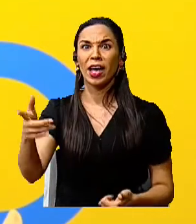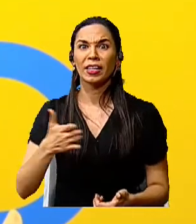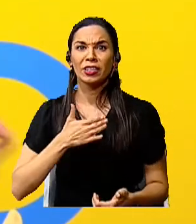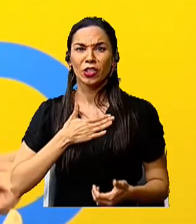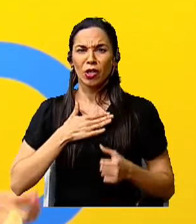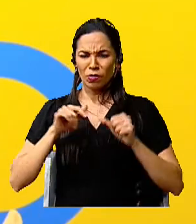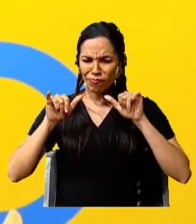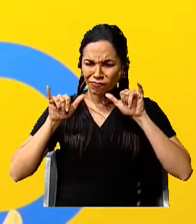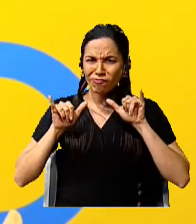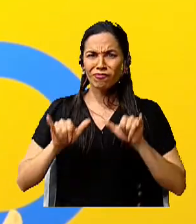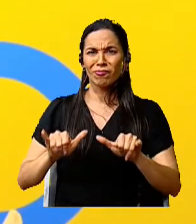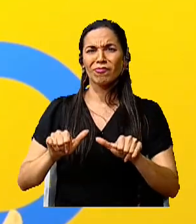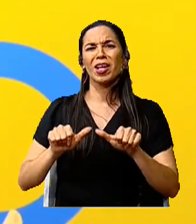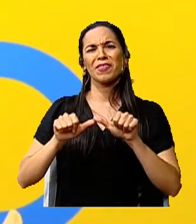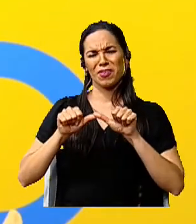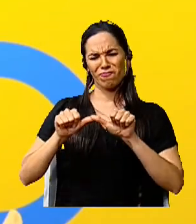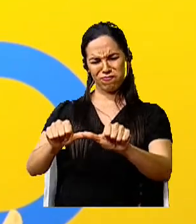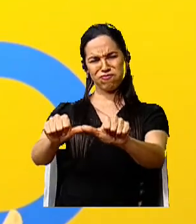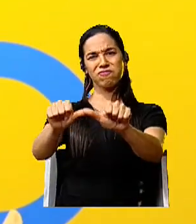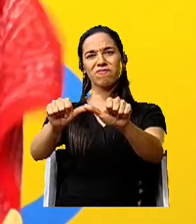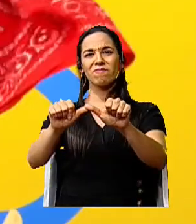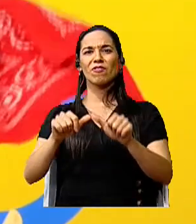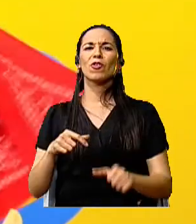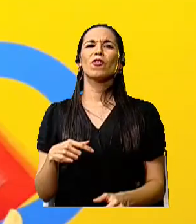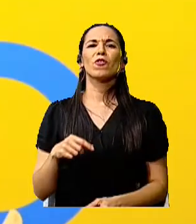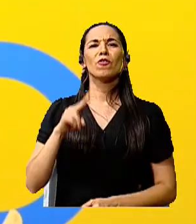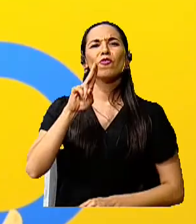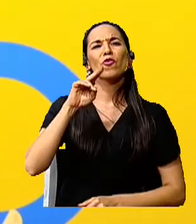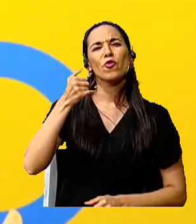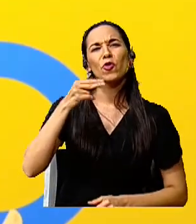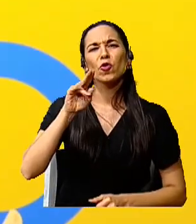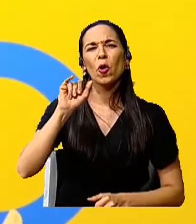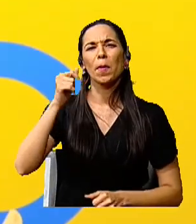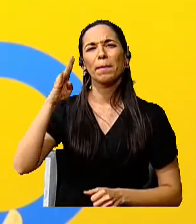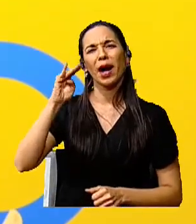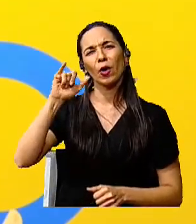mantenerla bien conservada. ¡Uyuyuy, bajura!